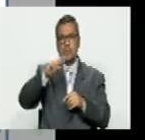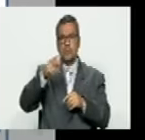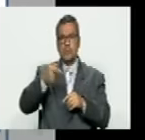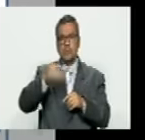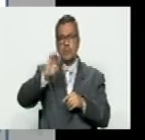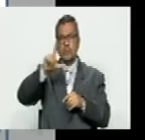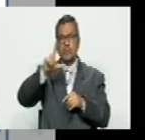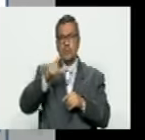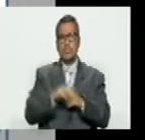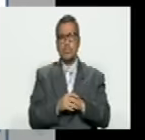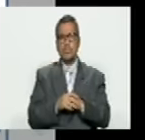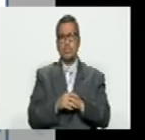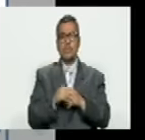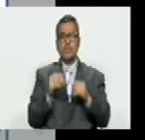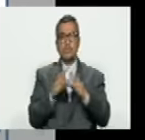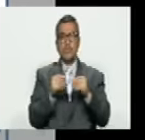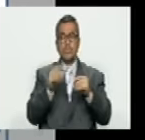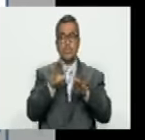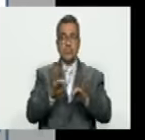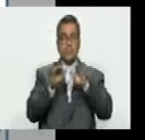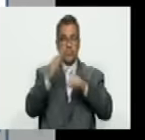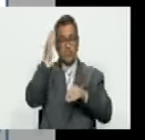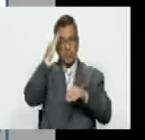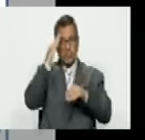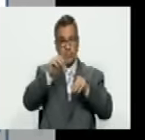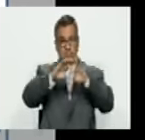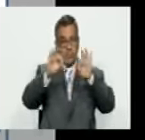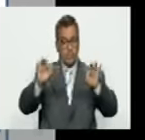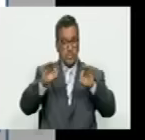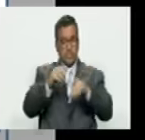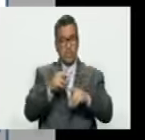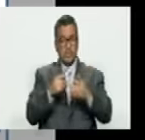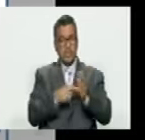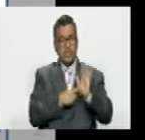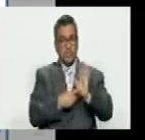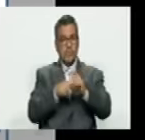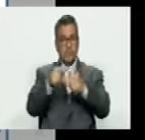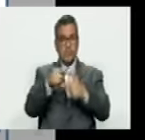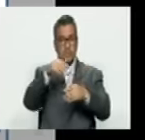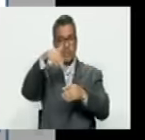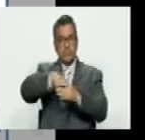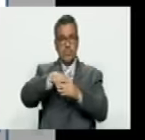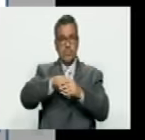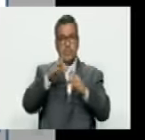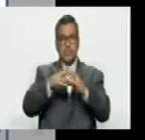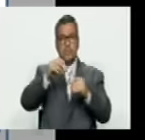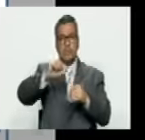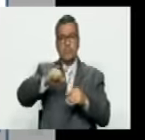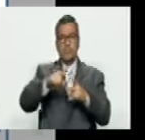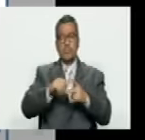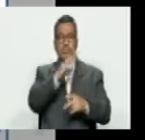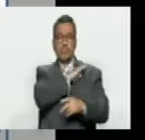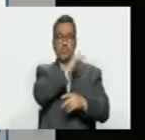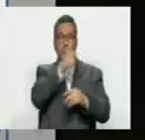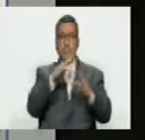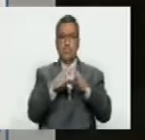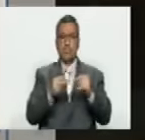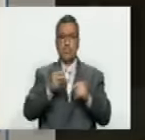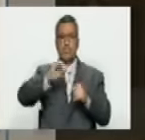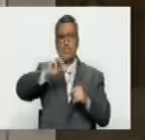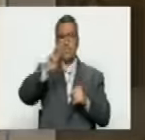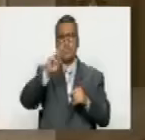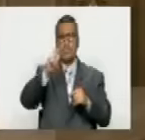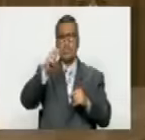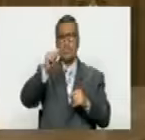Nishimura que es un súper experto en estadística y técnica de muestreo electoral en Michigan y el jefe de todos que se llama Walter